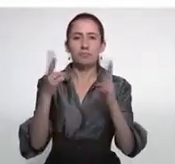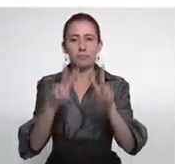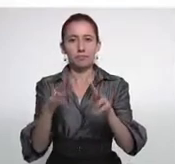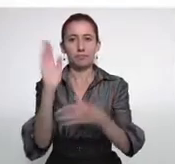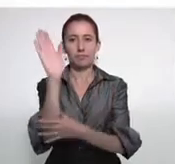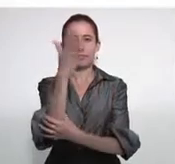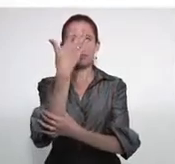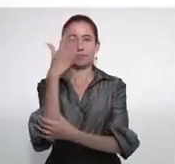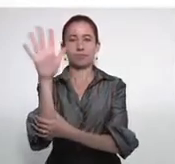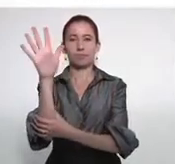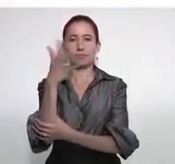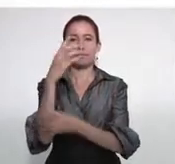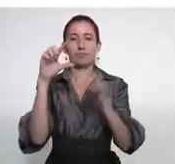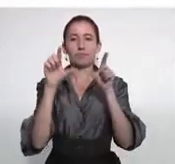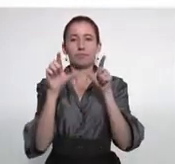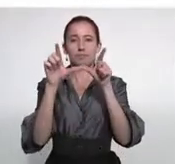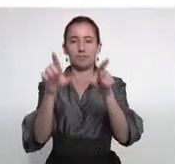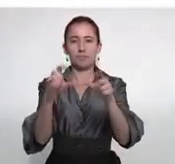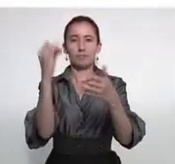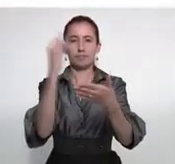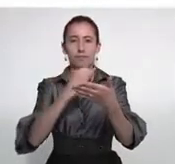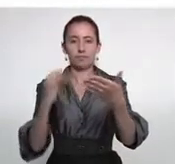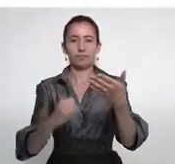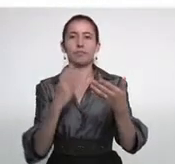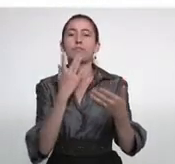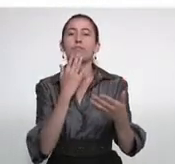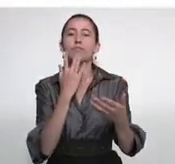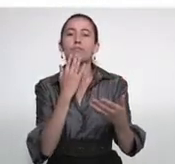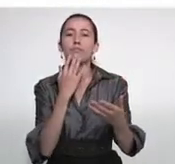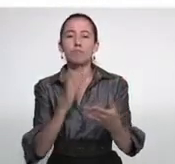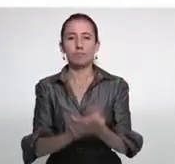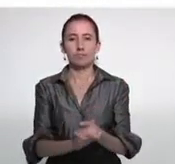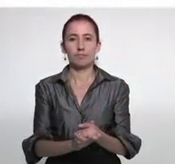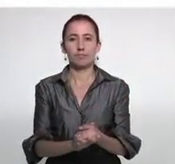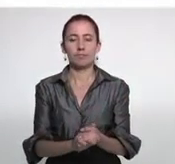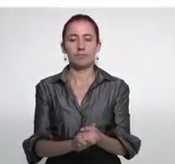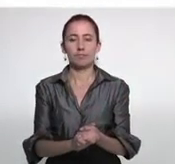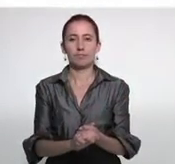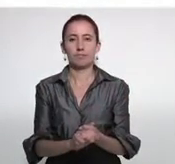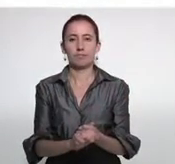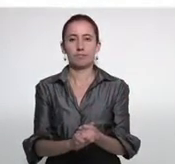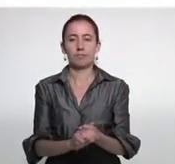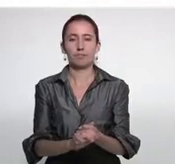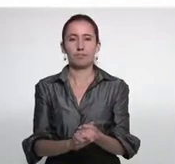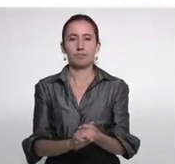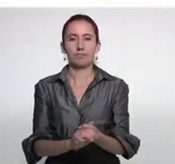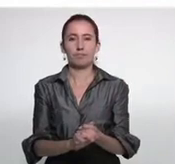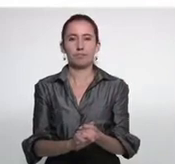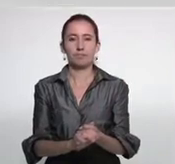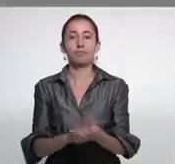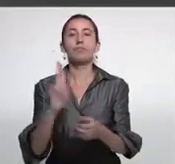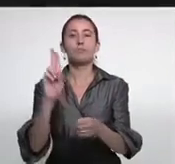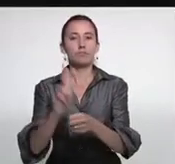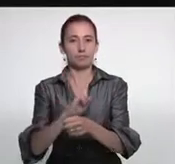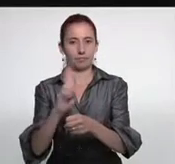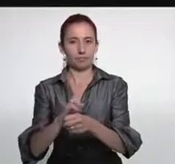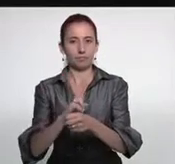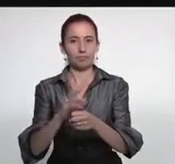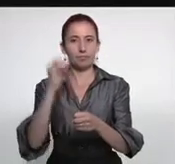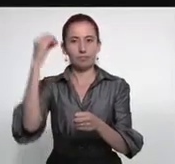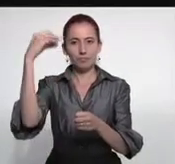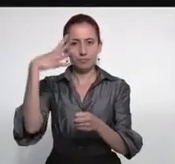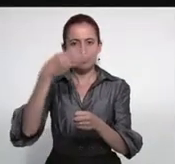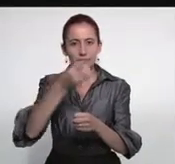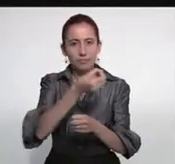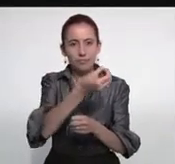un sistema de alerta con banderas, tarjetas por colores o imágenes previamente informado. Utilizar